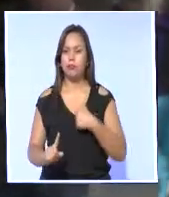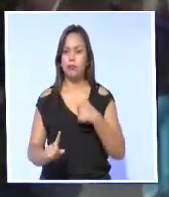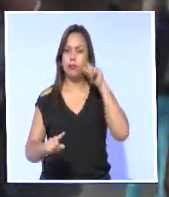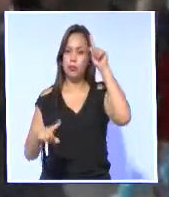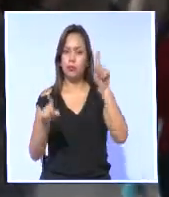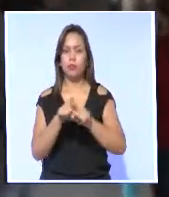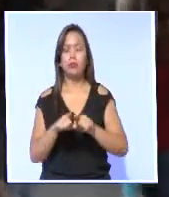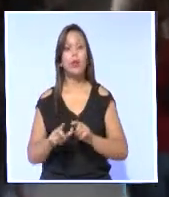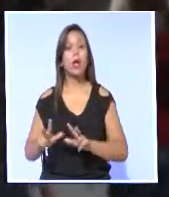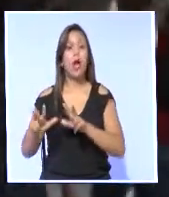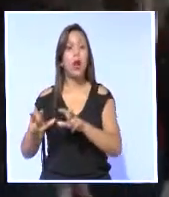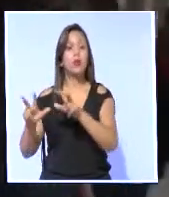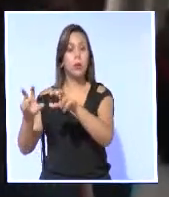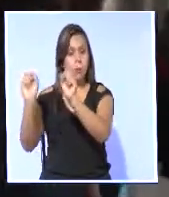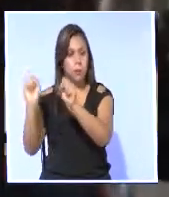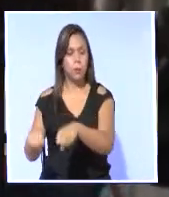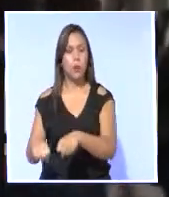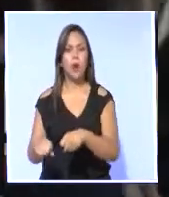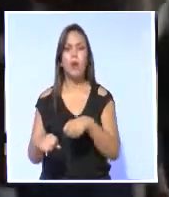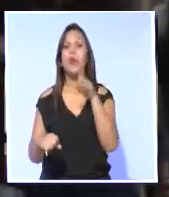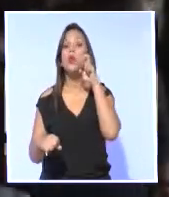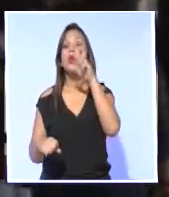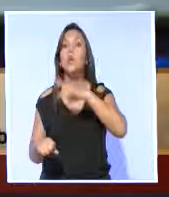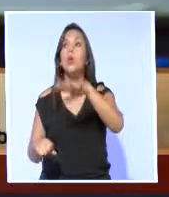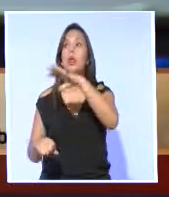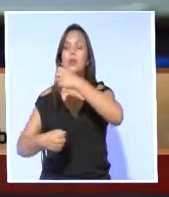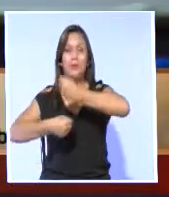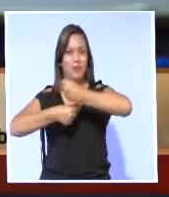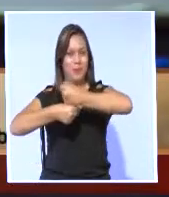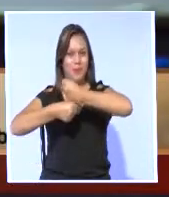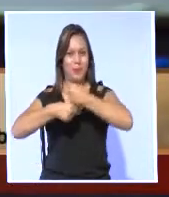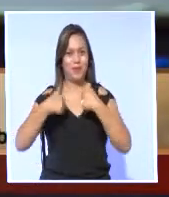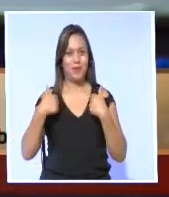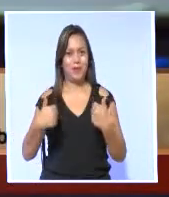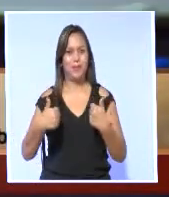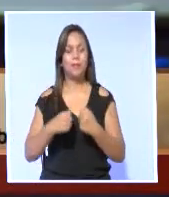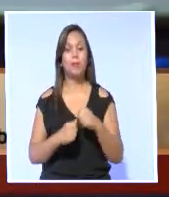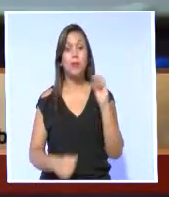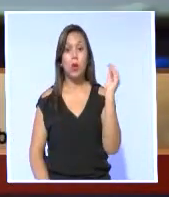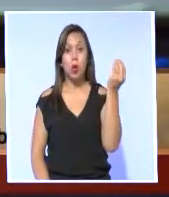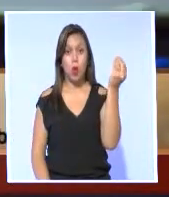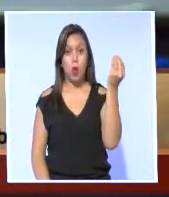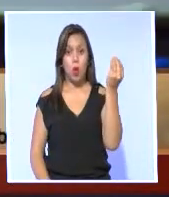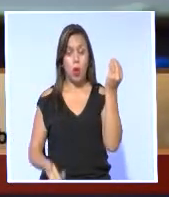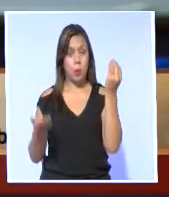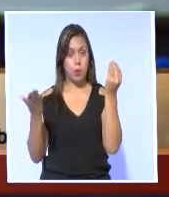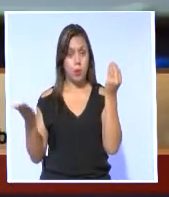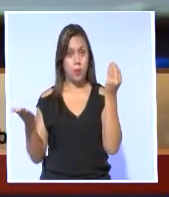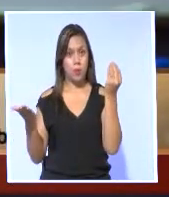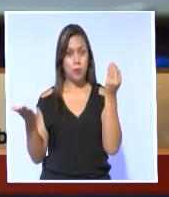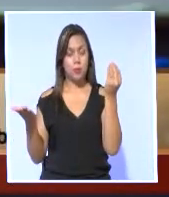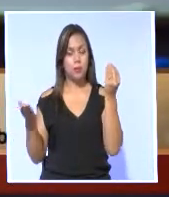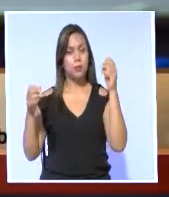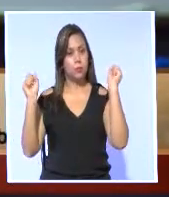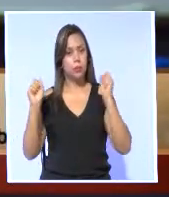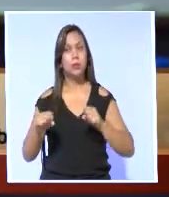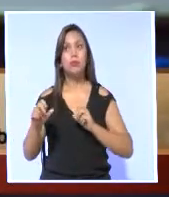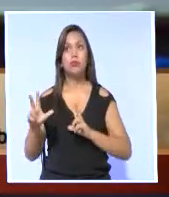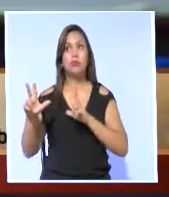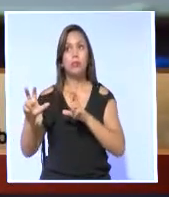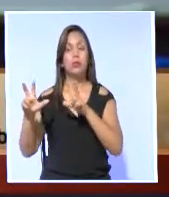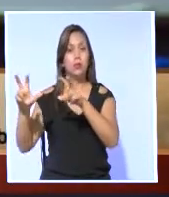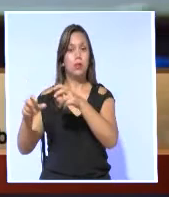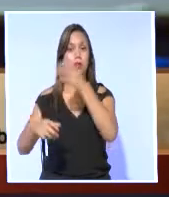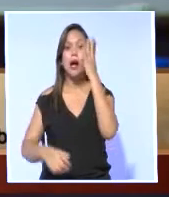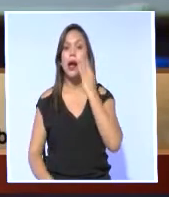acuerdo con Australia para fomentar el turismo y trabajo. Es así que jóvenes emprendedores podrían adquirir en Australia